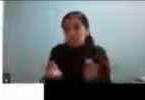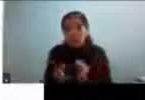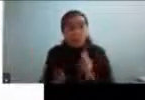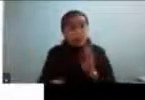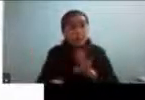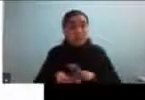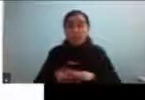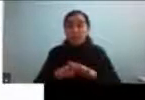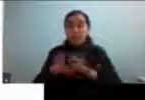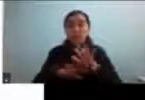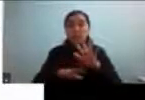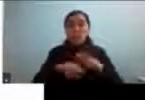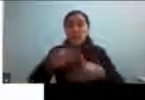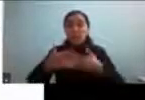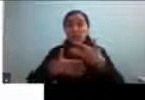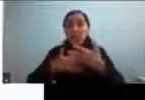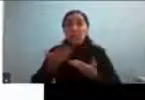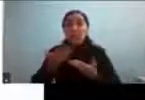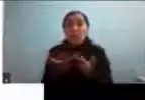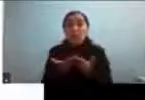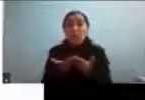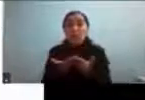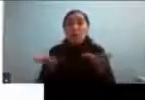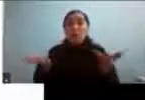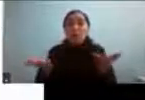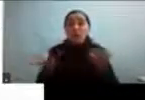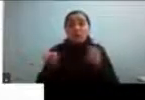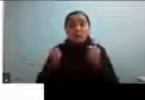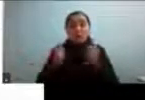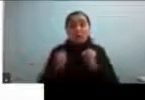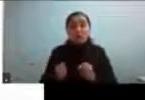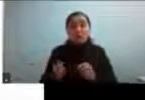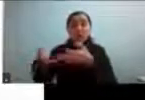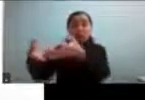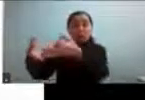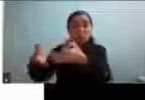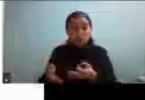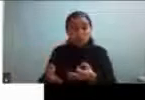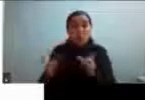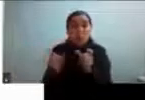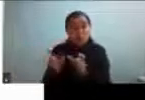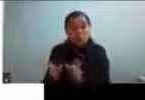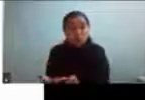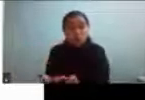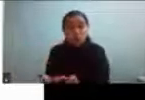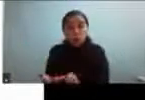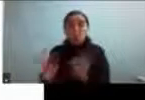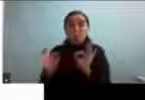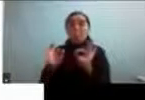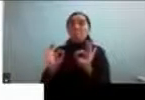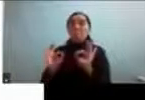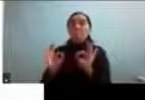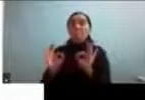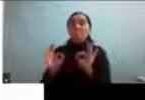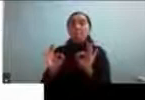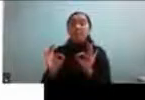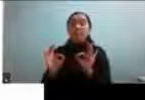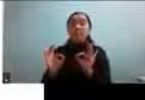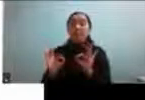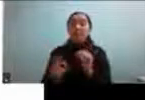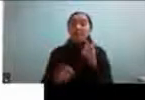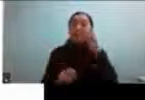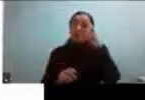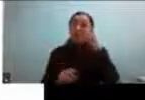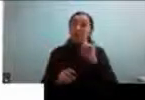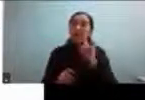ofrece un poder estadístico y de control experimental que es maravilloso pero está lejos